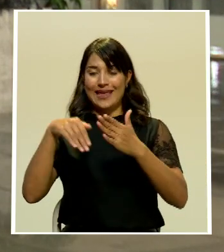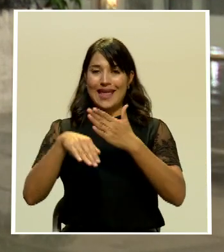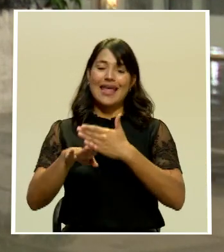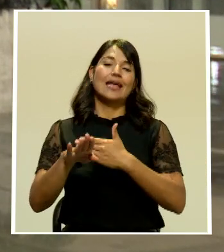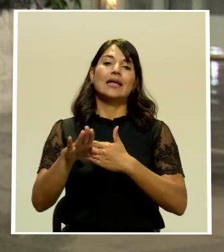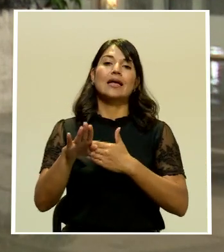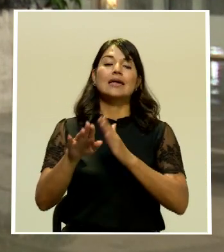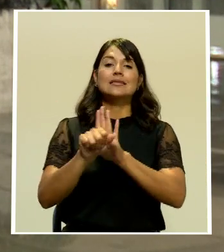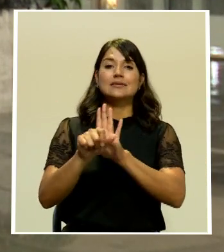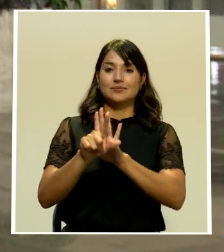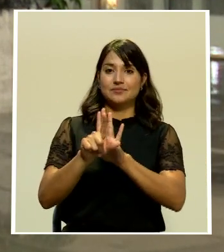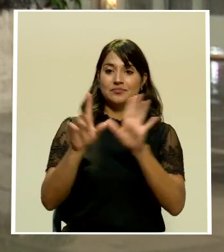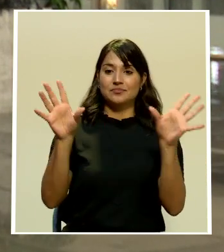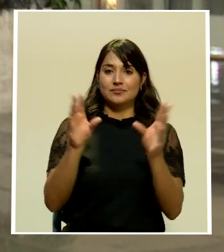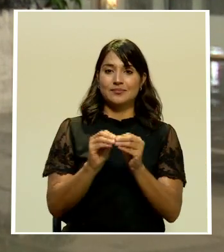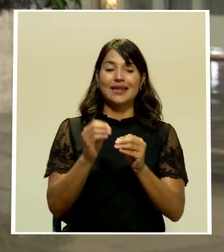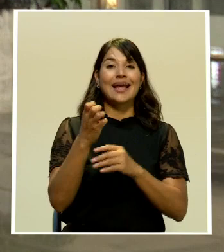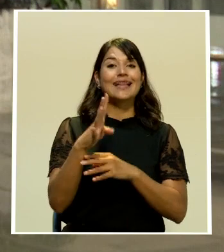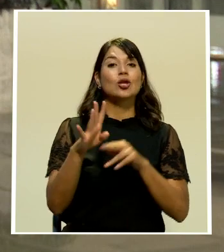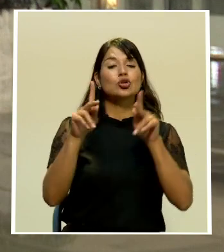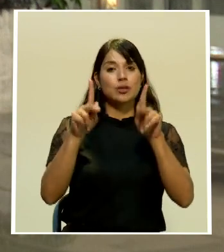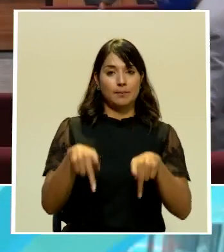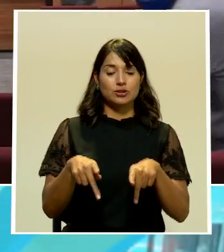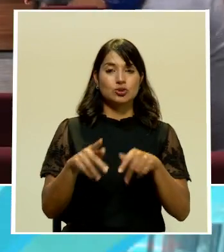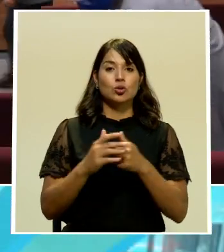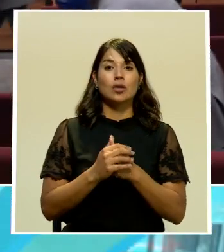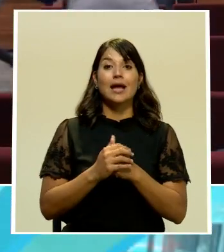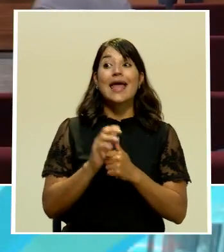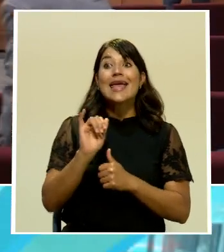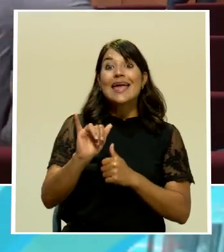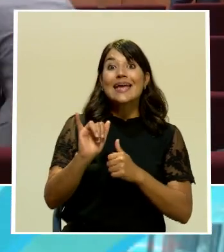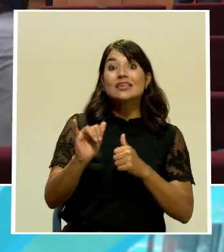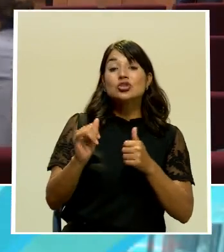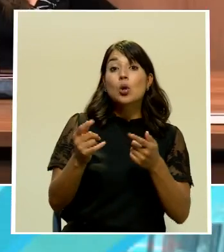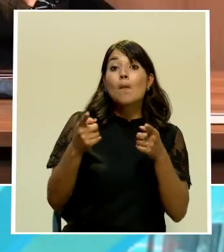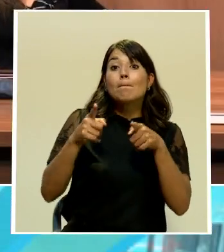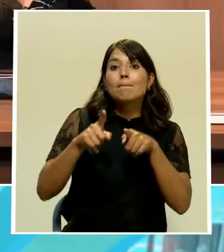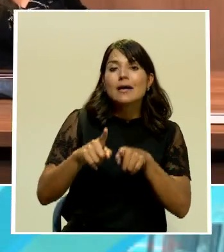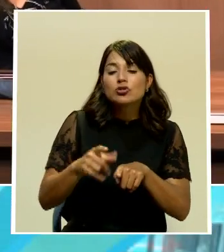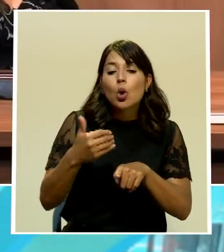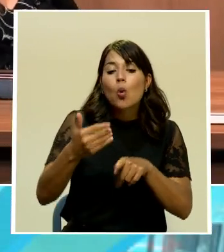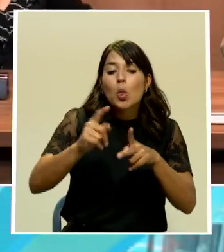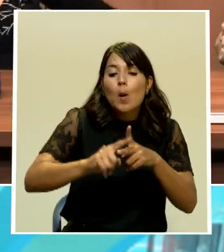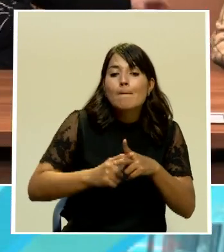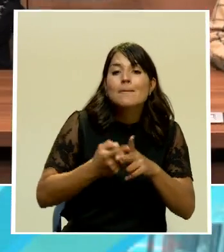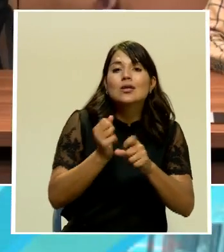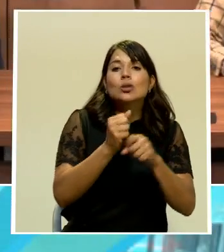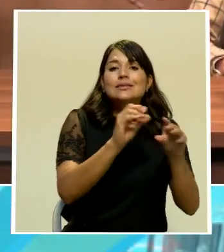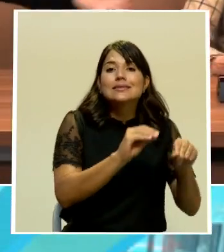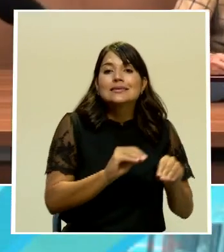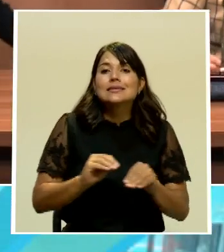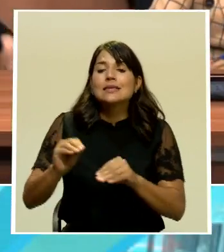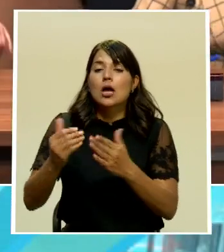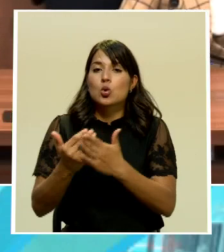esto surgió justo en el momento que se estaba dando toda la logística del traslado al nuevo edificio legislativo